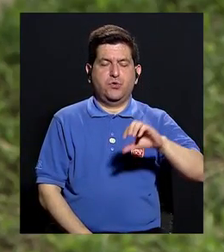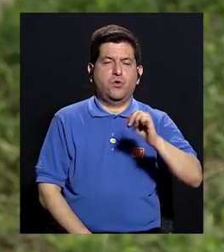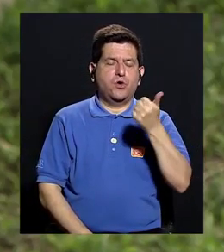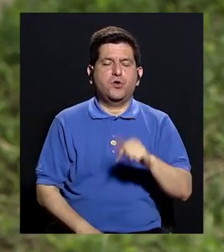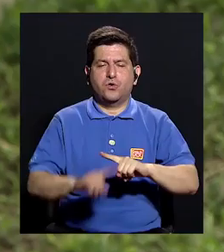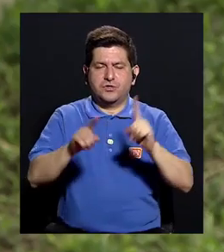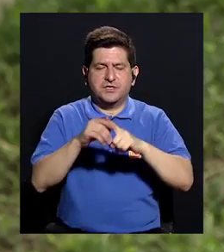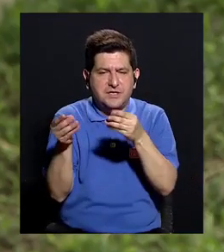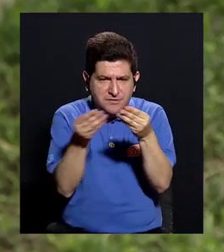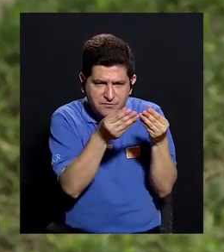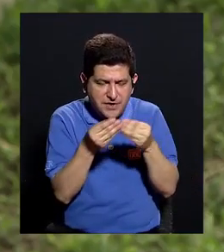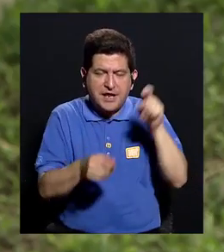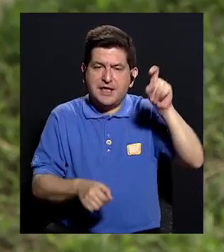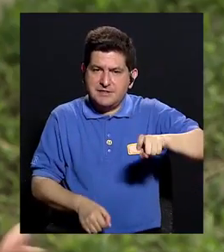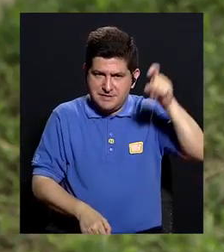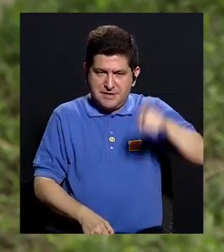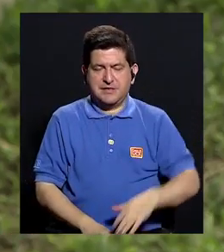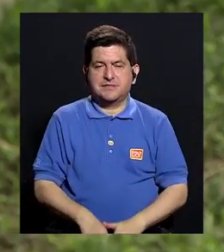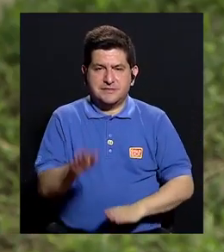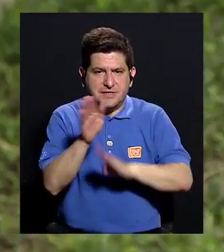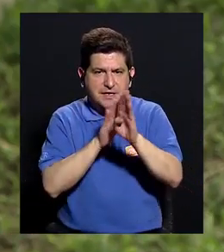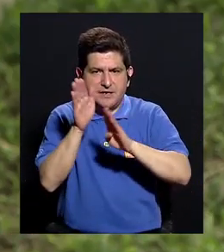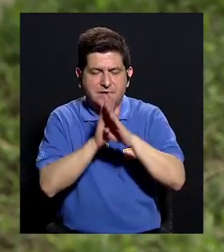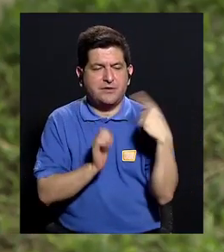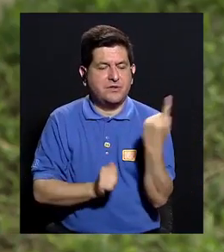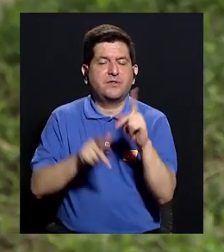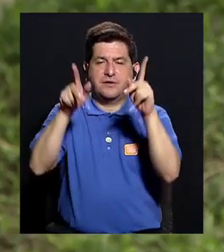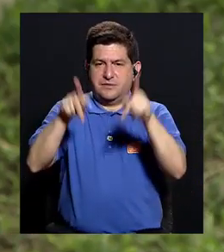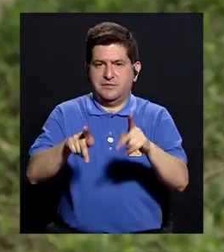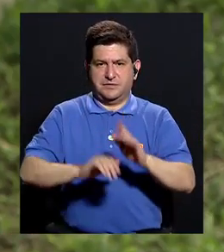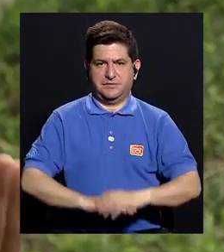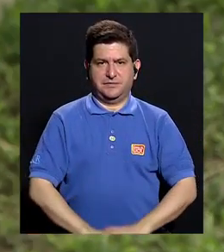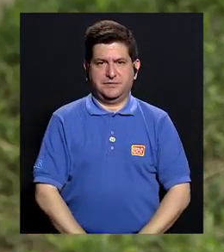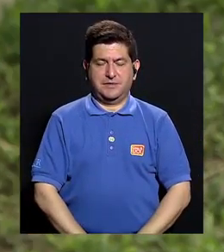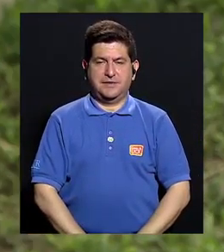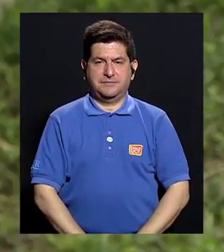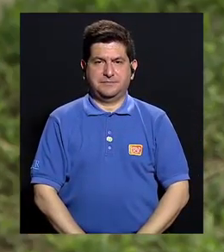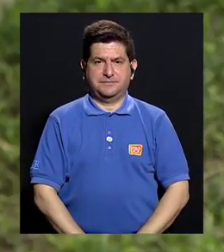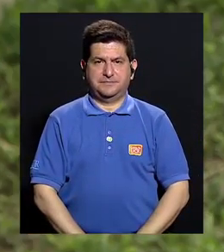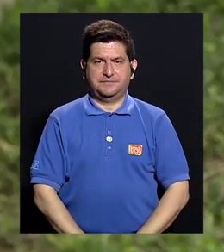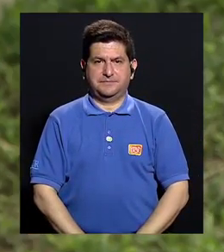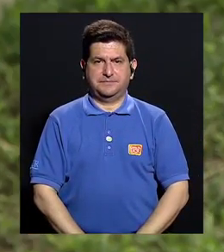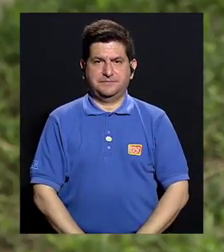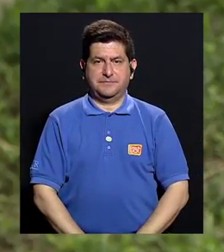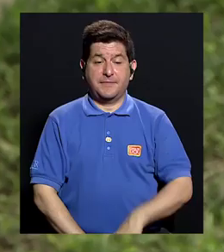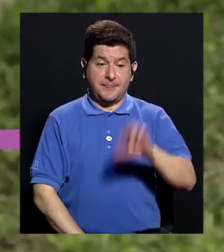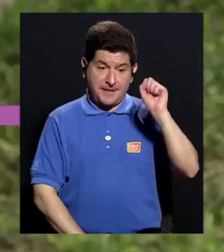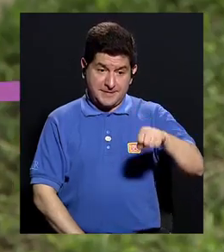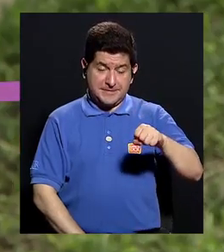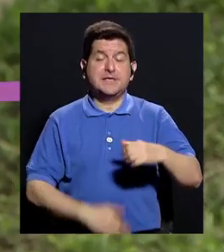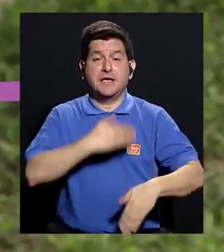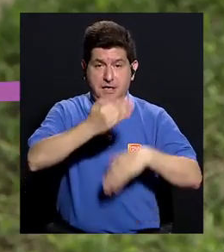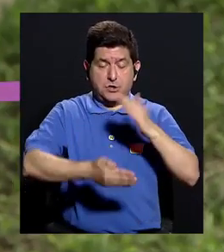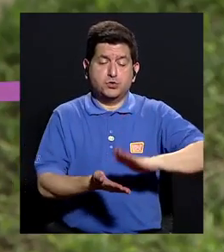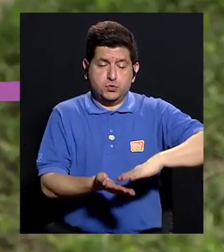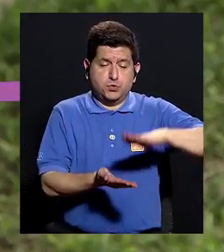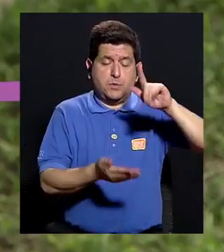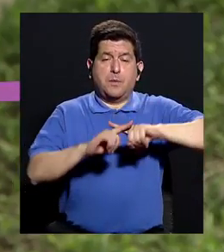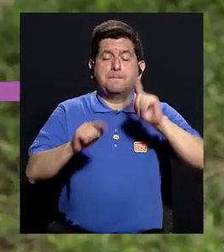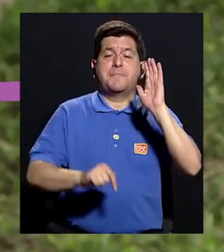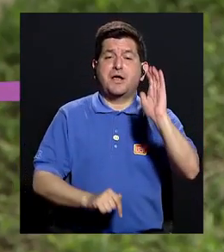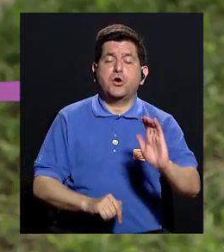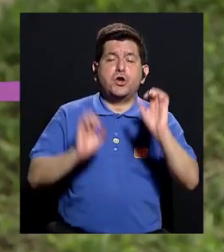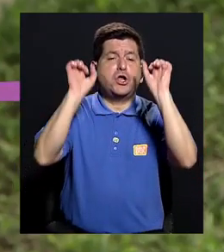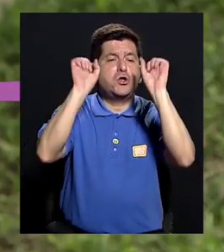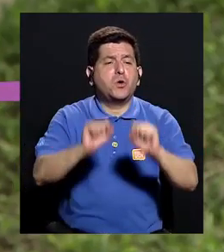importantes para el desarrollo de cada cuerpo, ¿verdad? Sí van en aumento, pero un